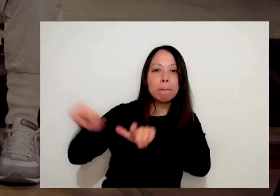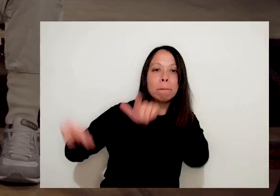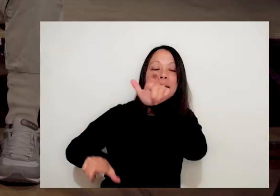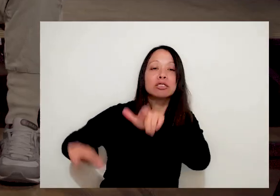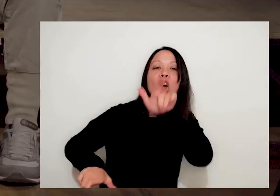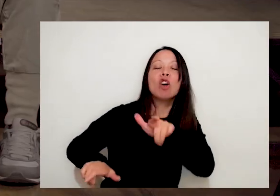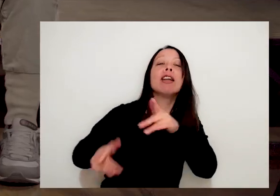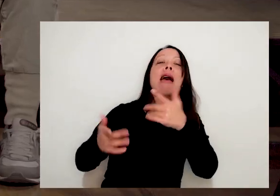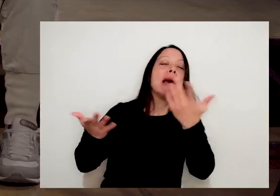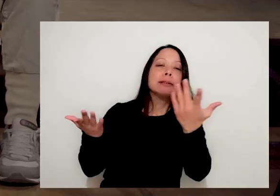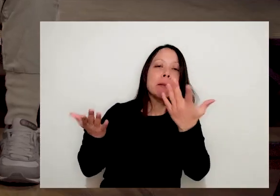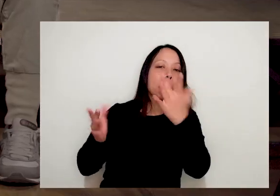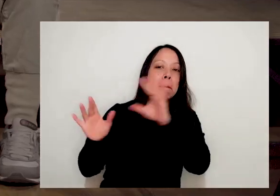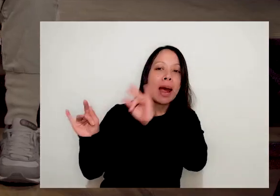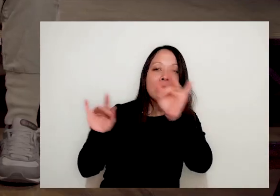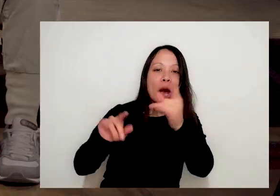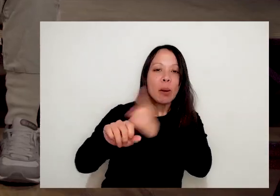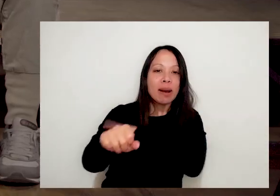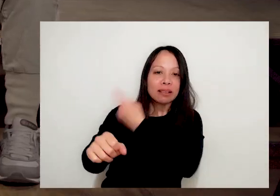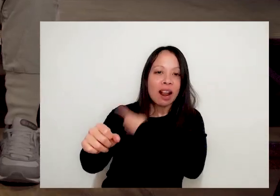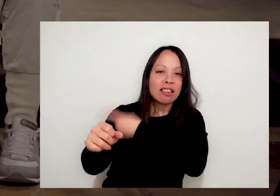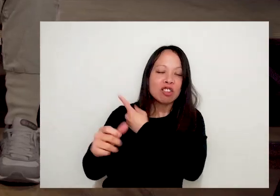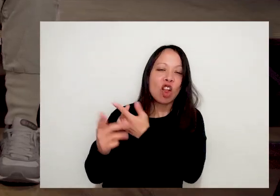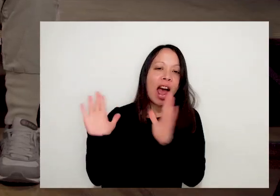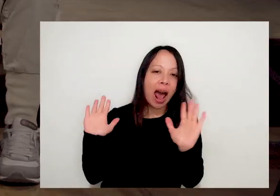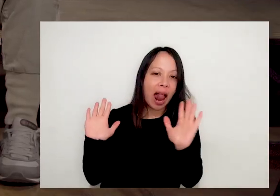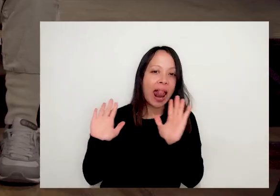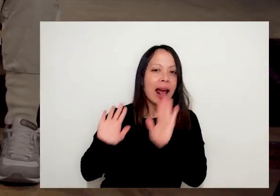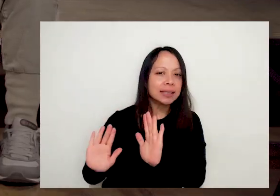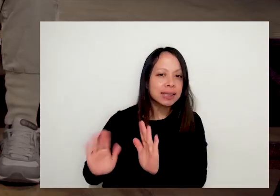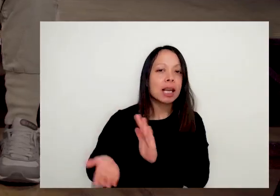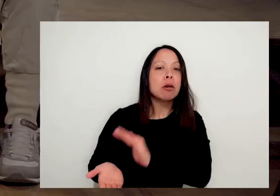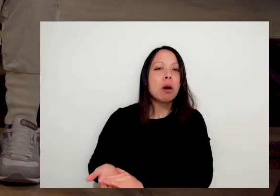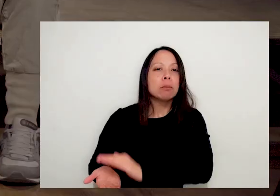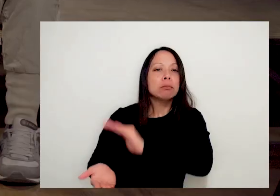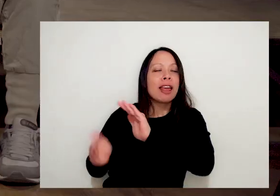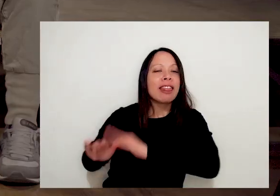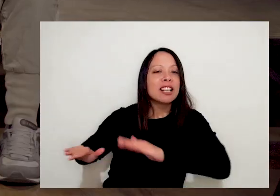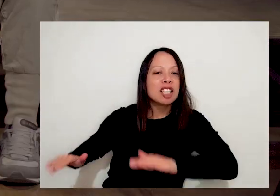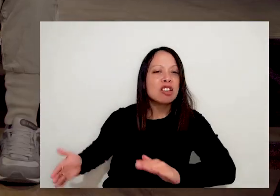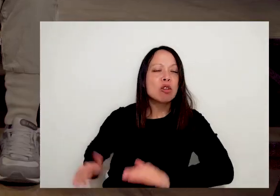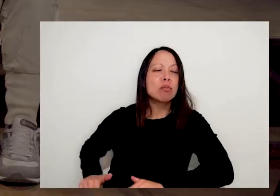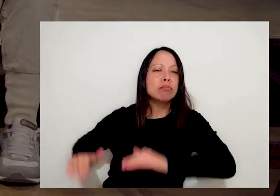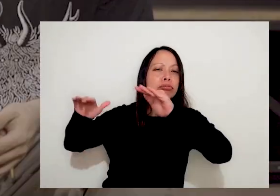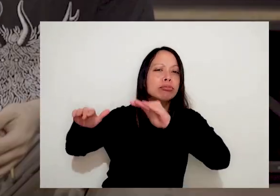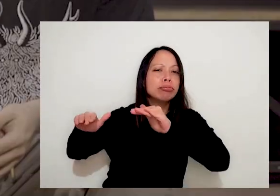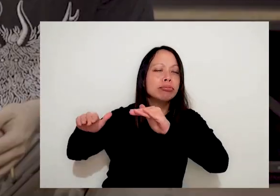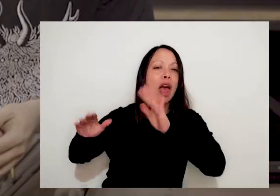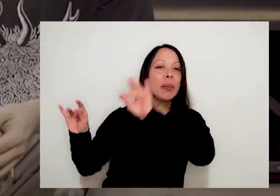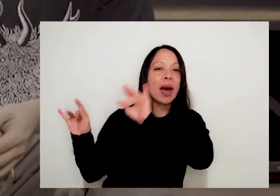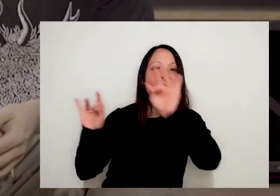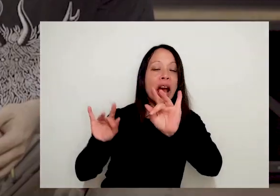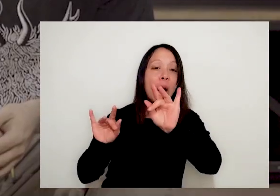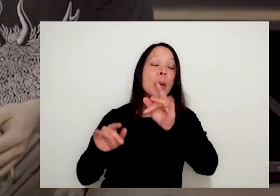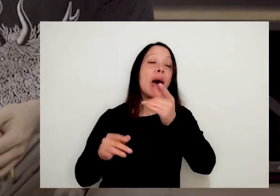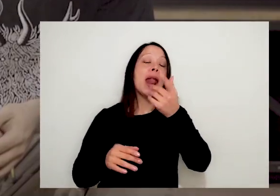no, en la mayoría eran personas que bailaban tradicionalmente. Porque en las fiestas bailaban. O porque de chicos bailaban. Que venían